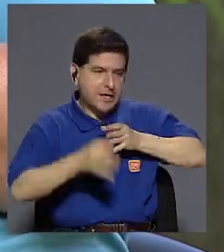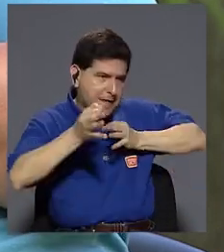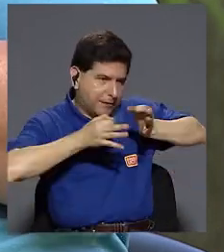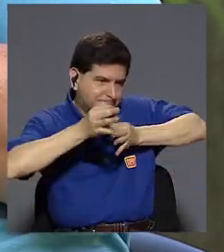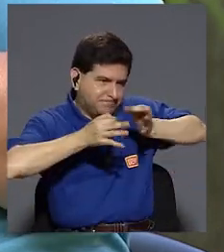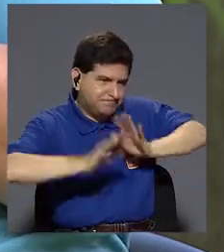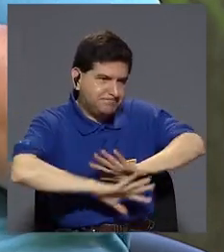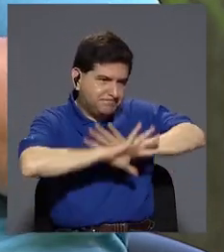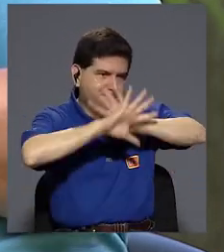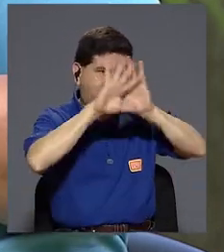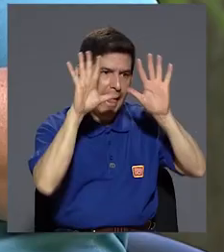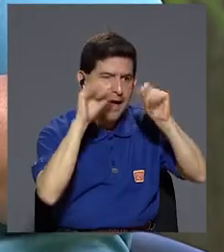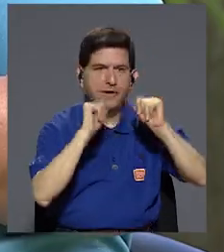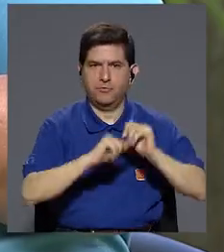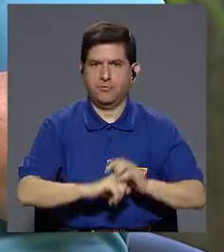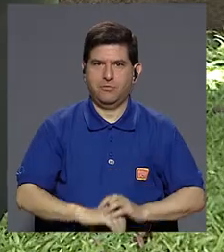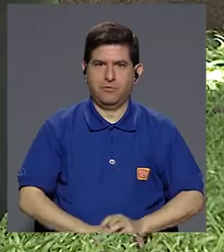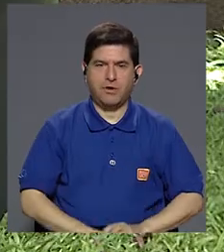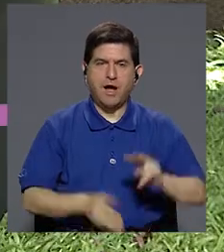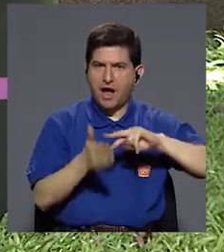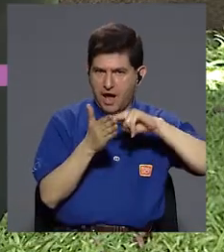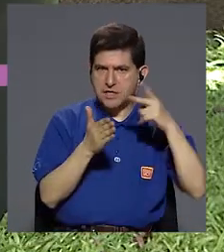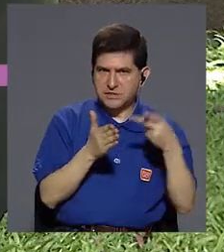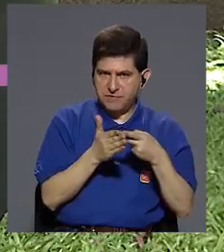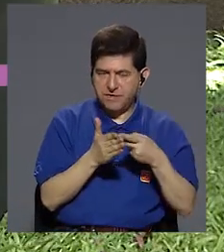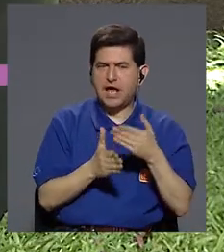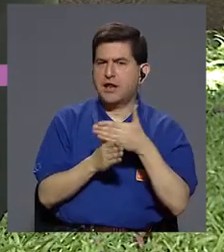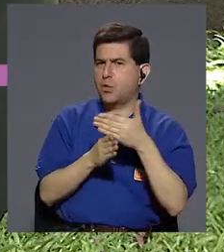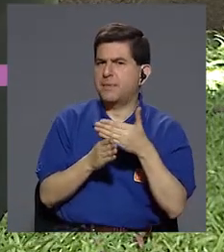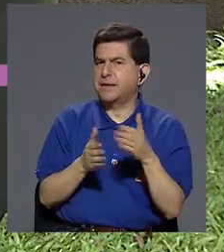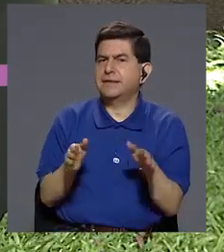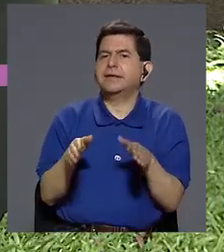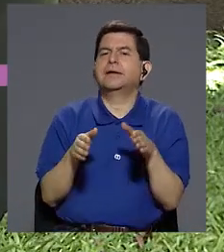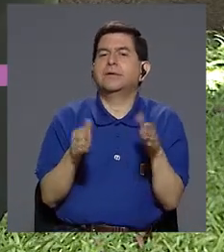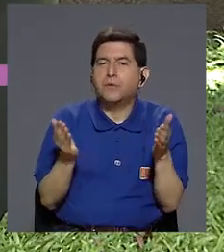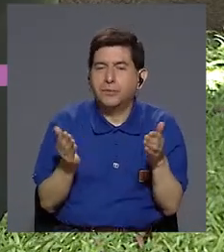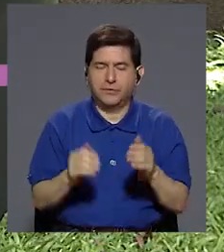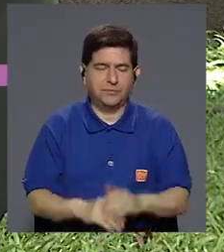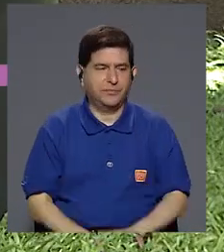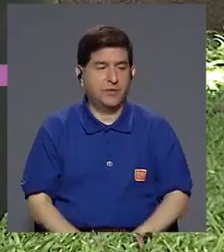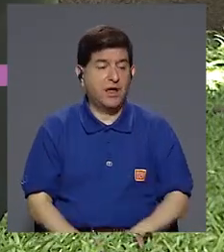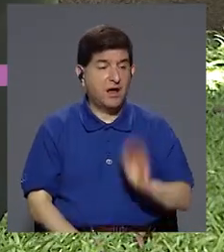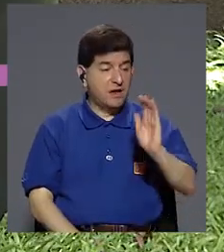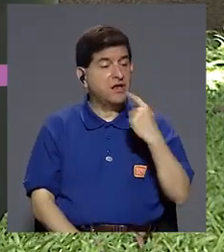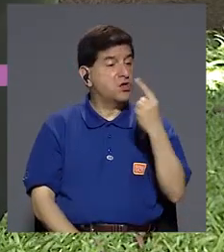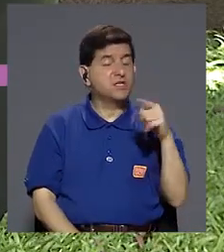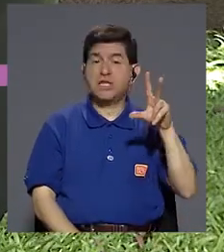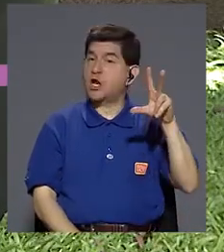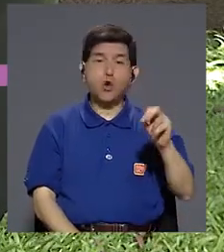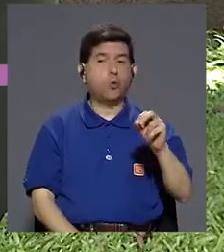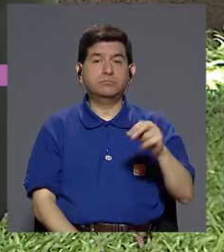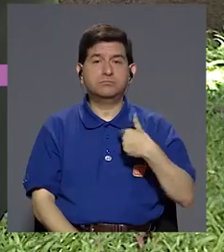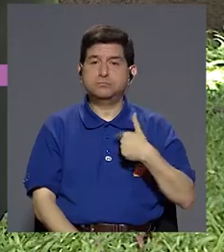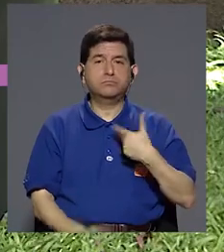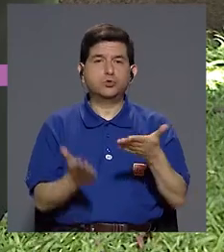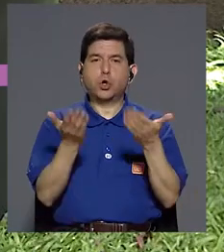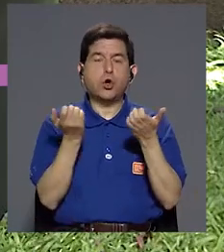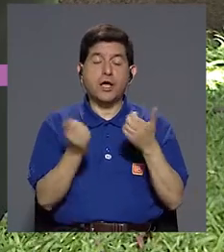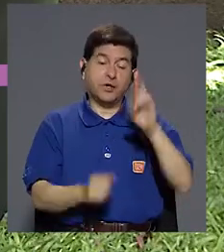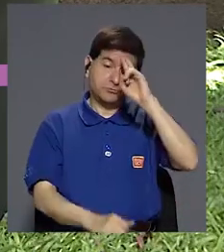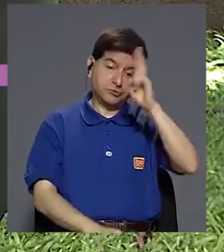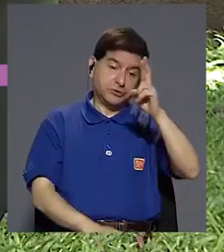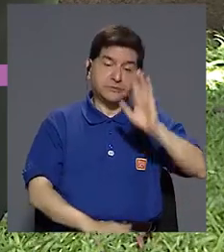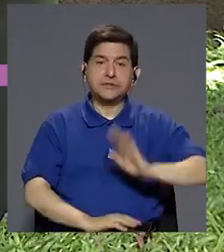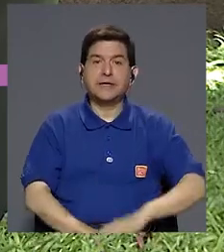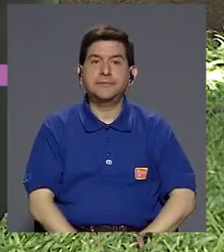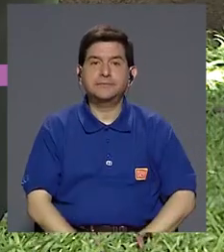tratar de explicarle lo más claramente posible qué significa que comparta, si el niño o la niña dicen, no, no quiero, pues